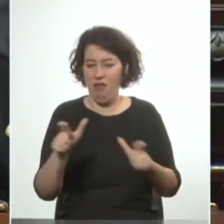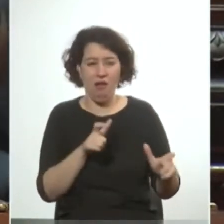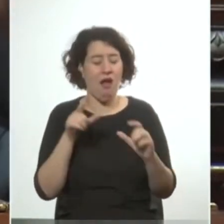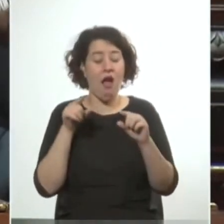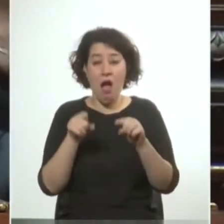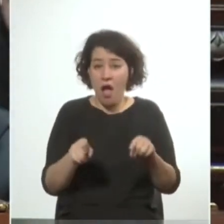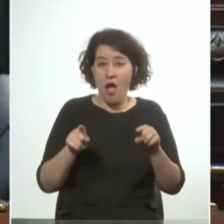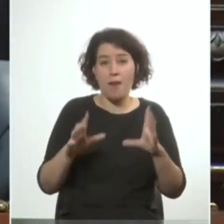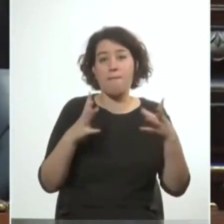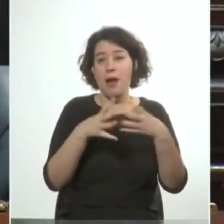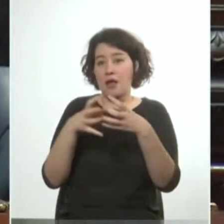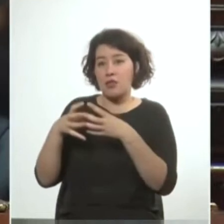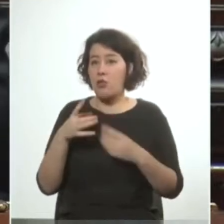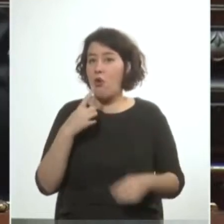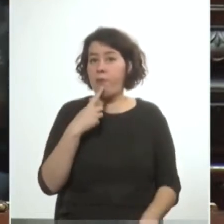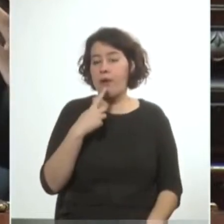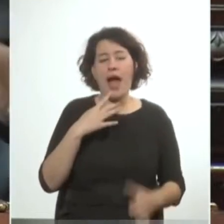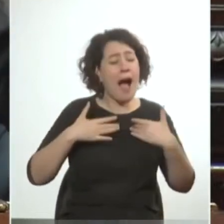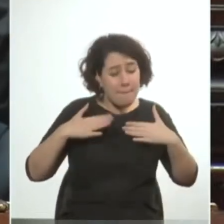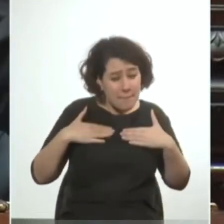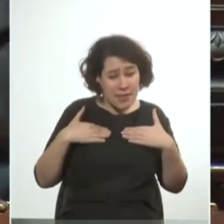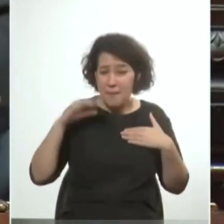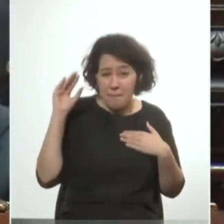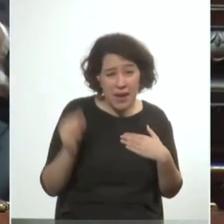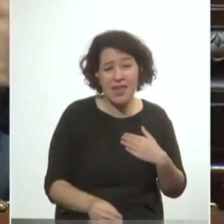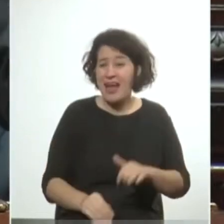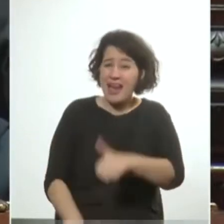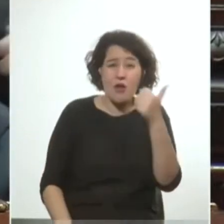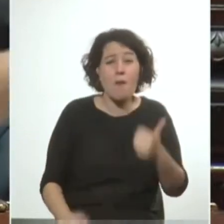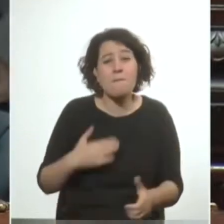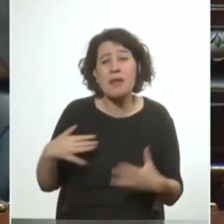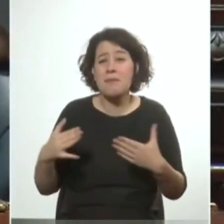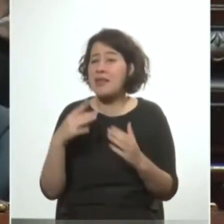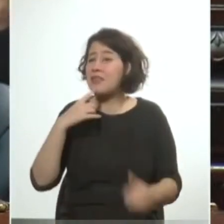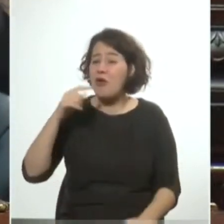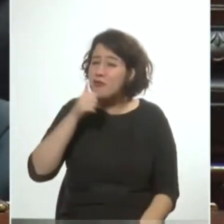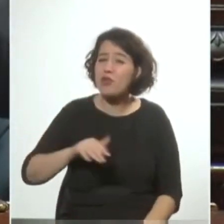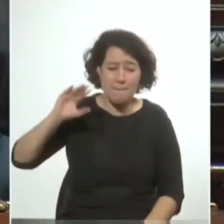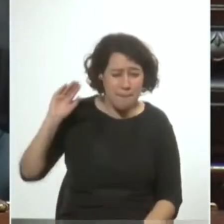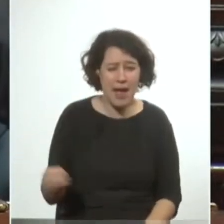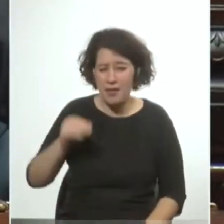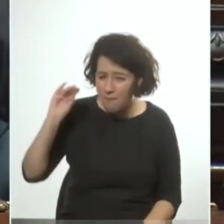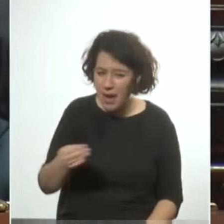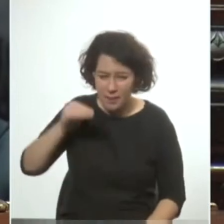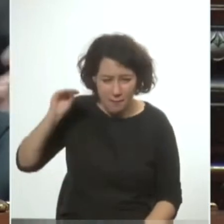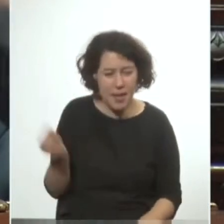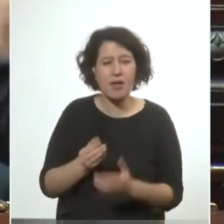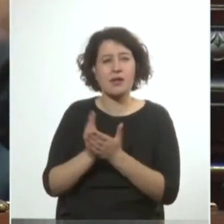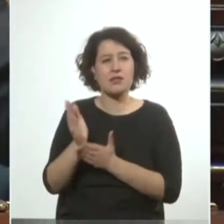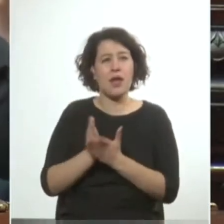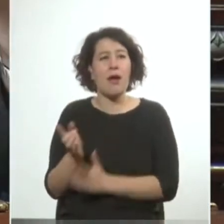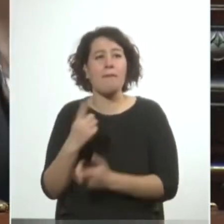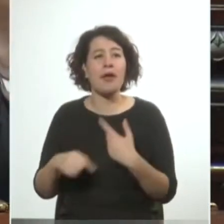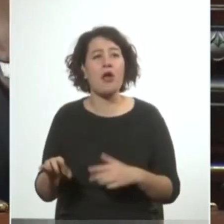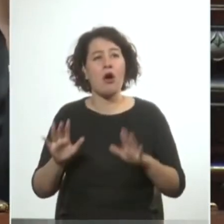supuestamente los partidos políticos y a mí me tocó perder más que ganar a mi partido político le ha tocado la historia más perder que ganar pero no